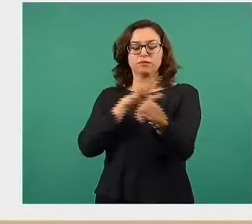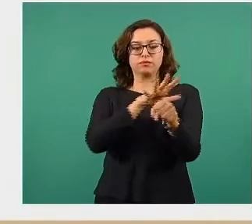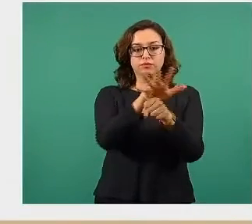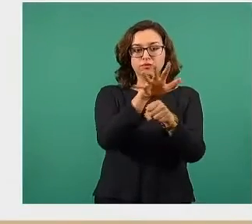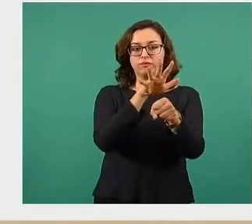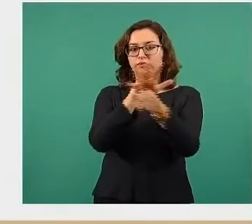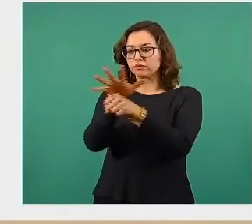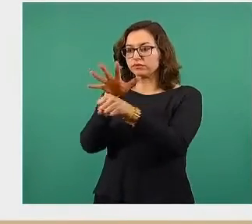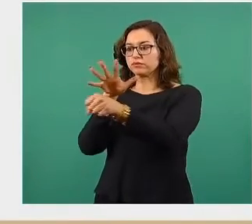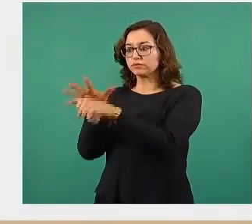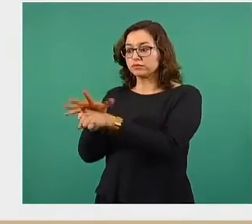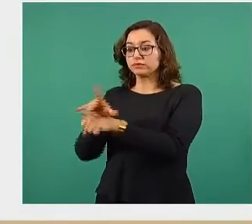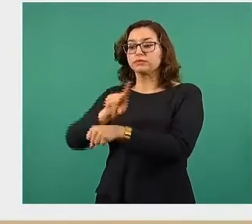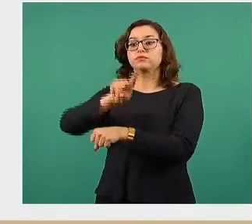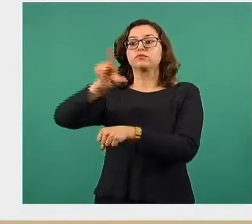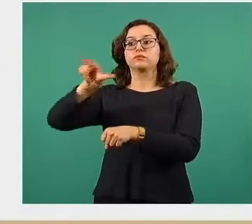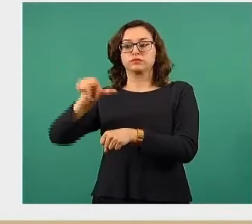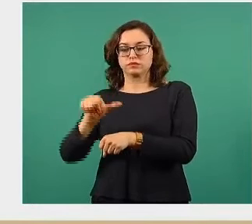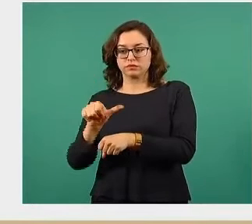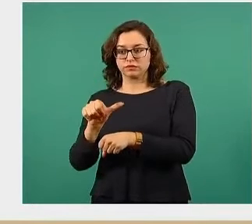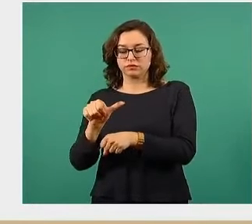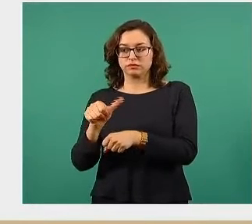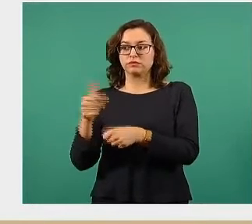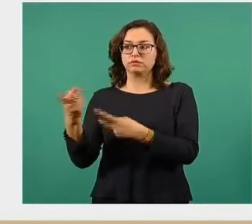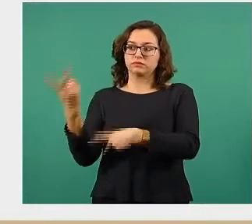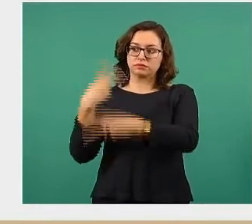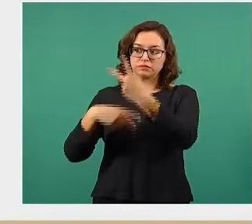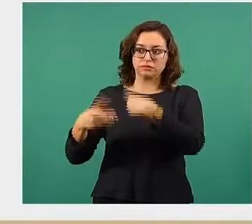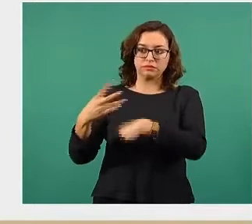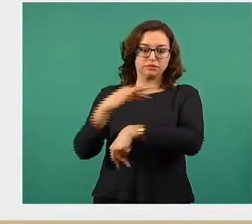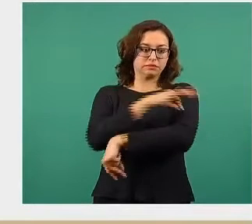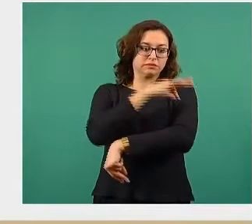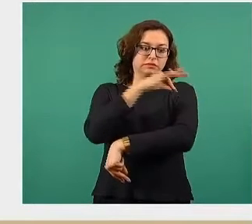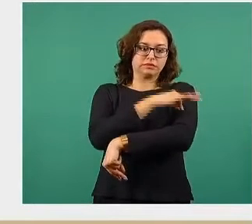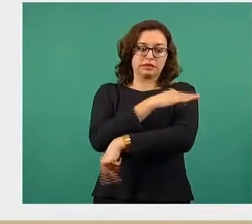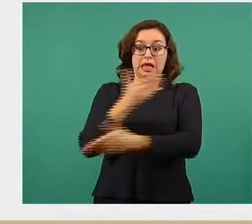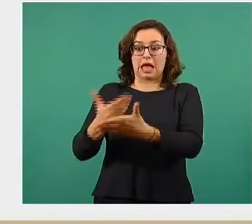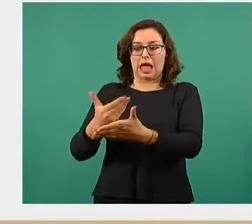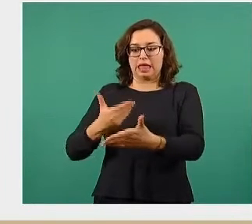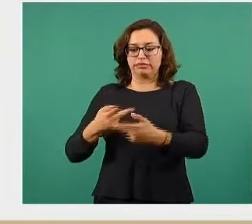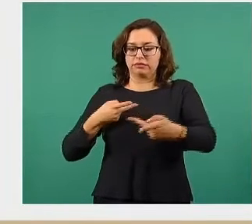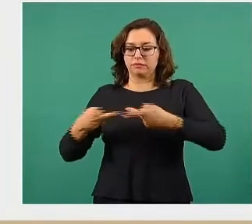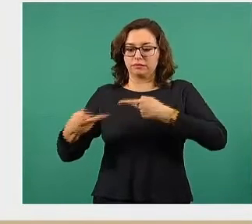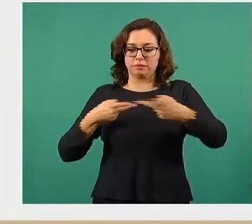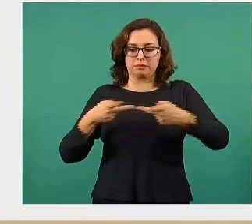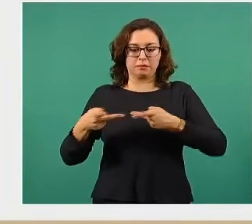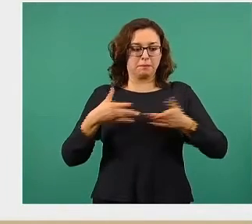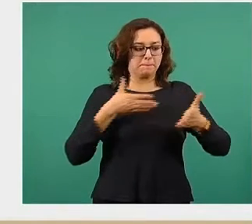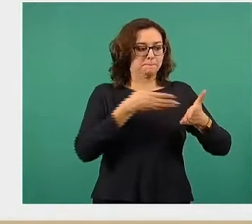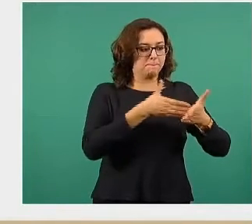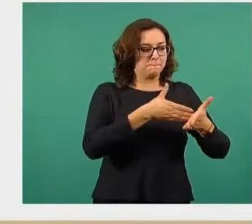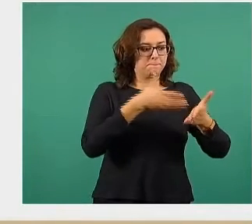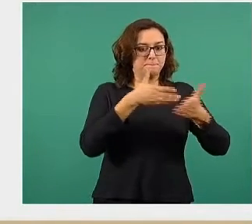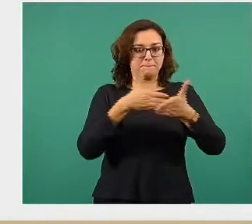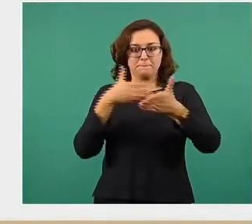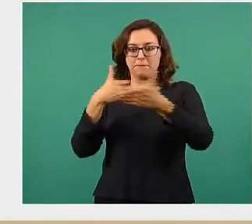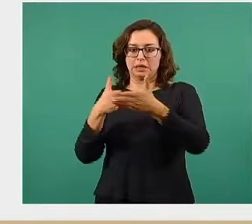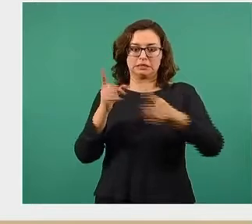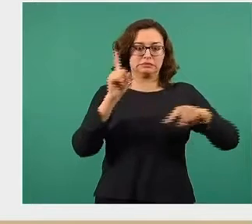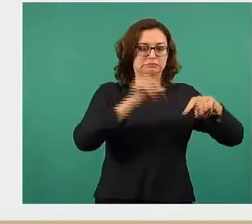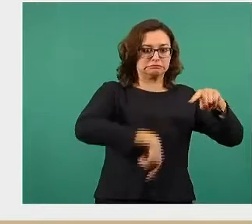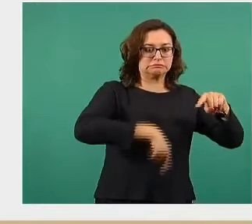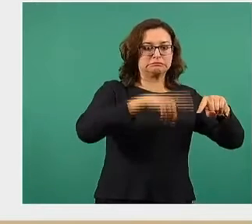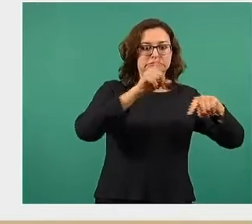que hacer ajustes para eliminar barreras en materia de vacunación contra COVID para incluir variables